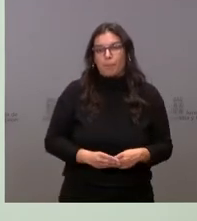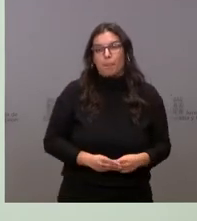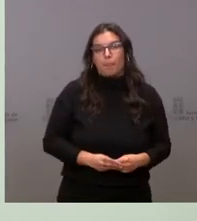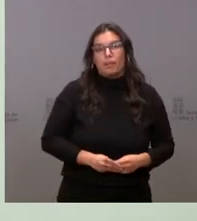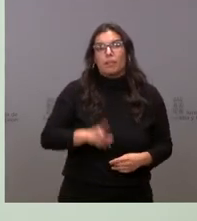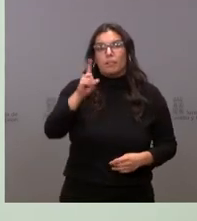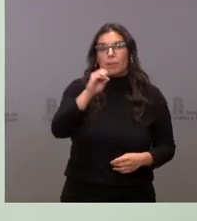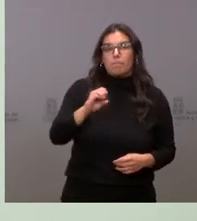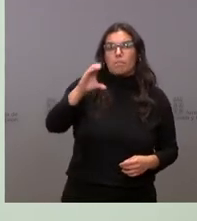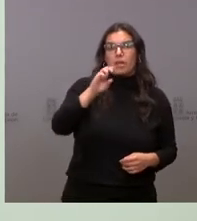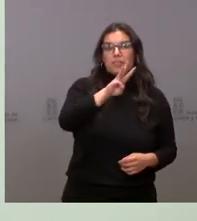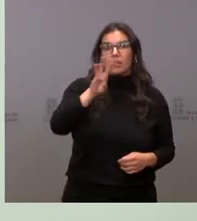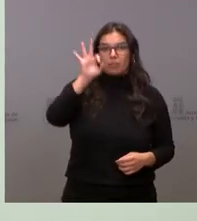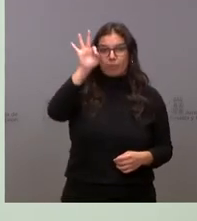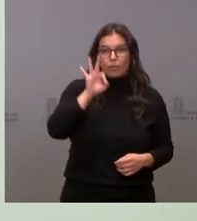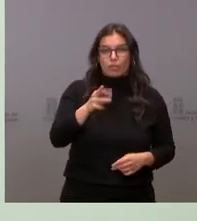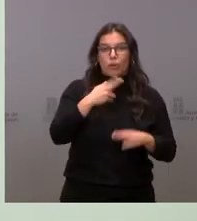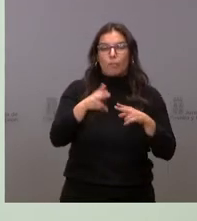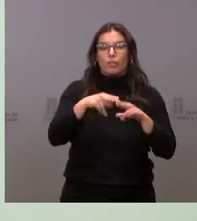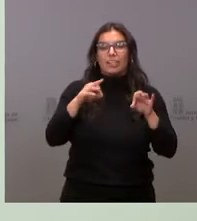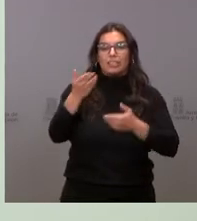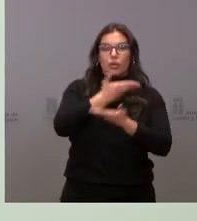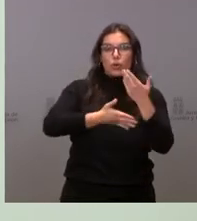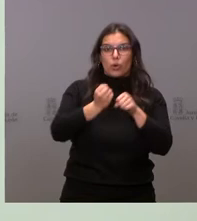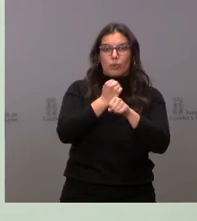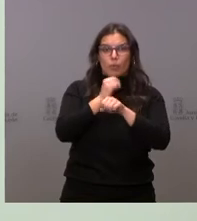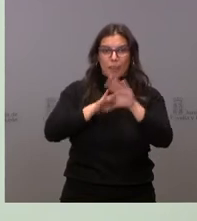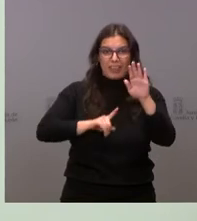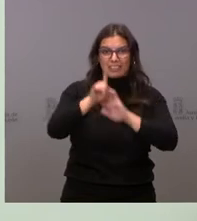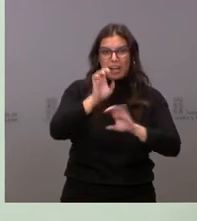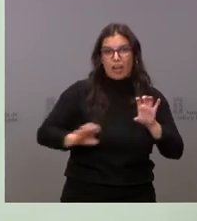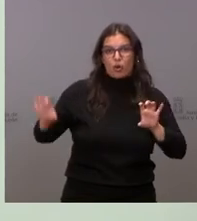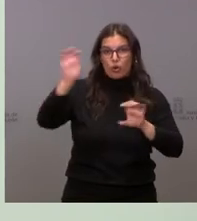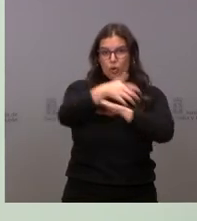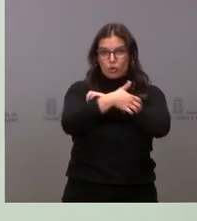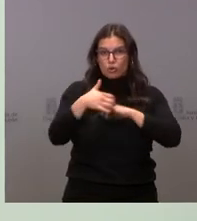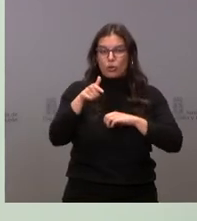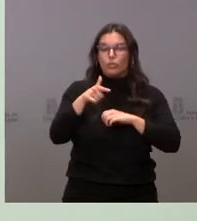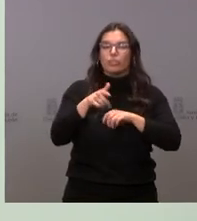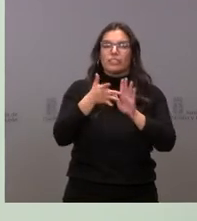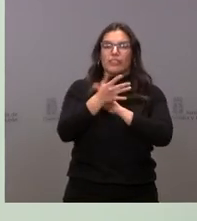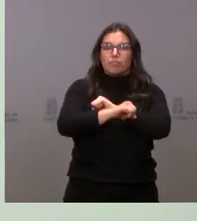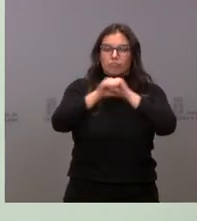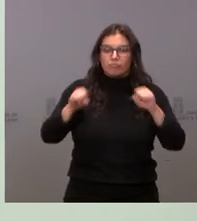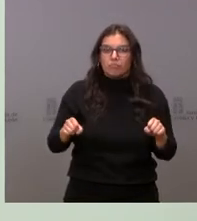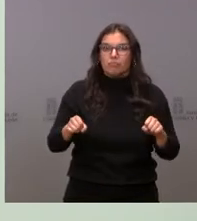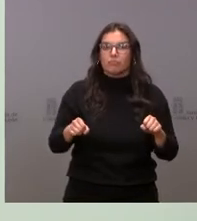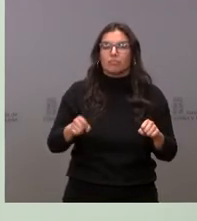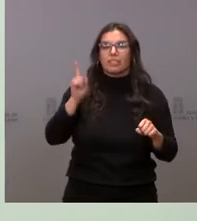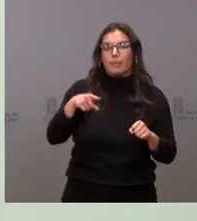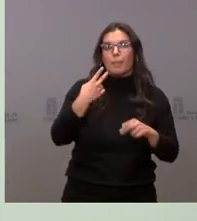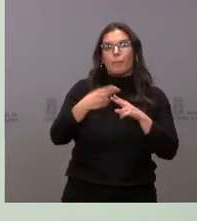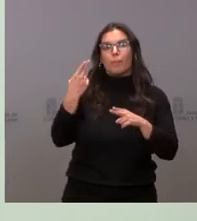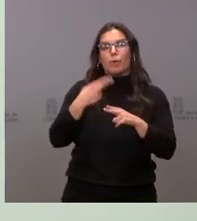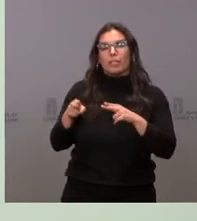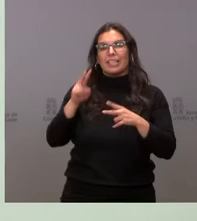33% las políticas de cooperación al desarrollo. Vamos a reforzar así y también las políticas de